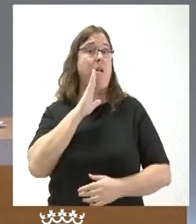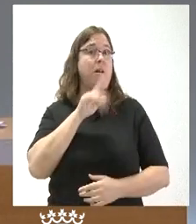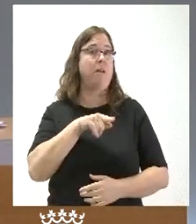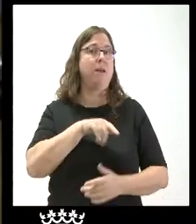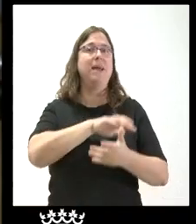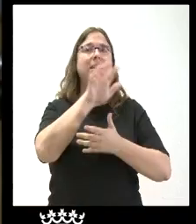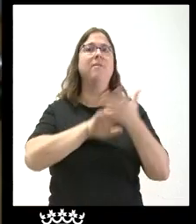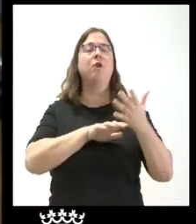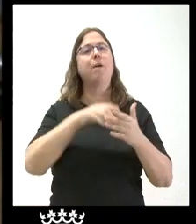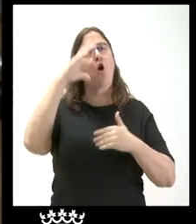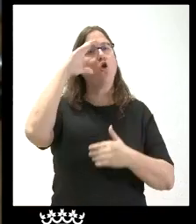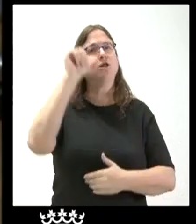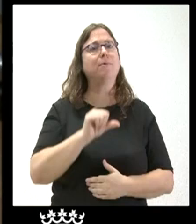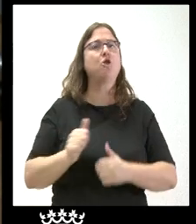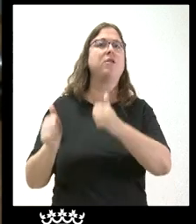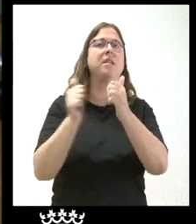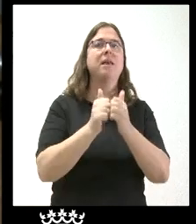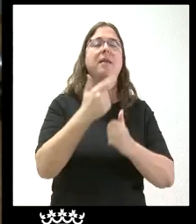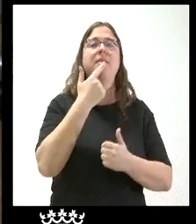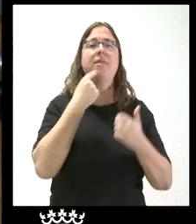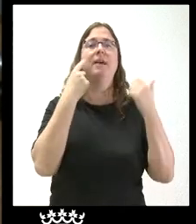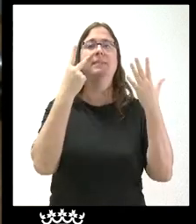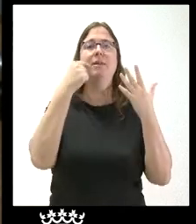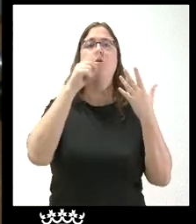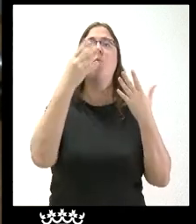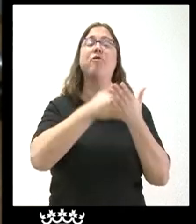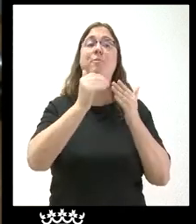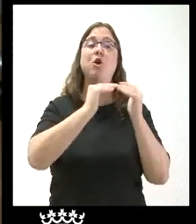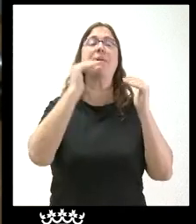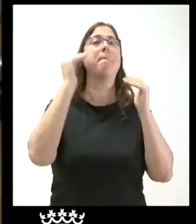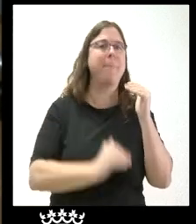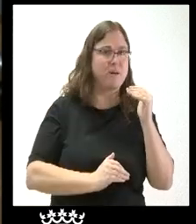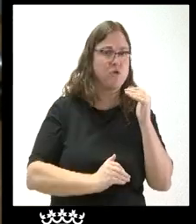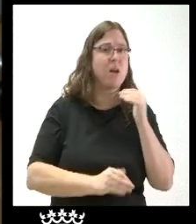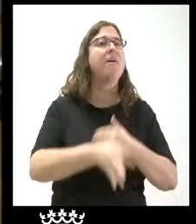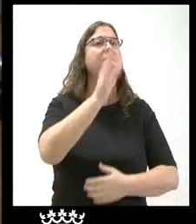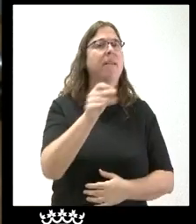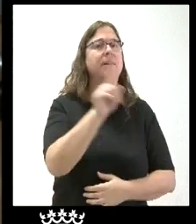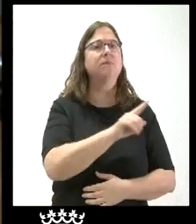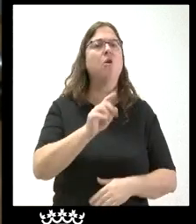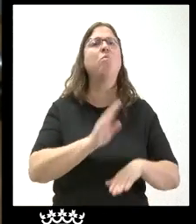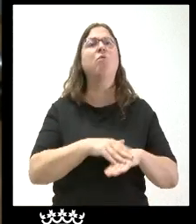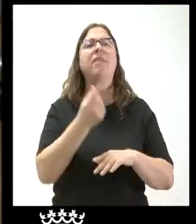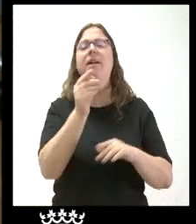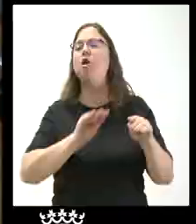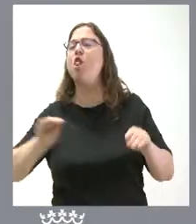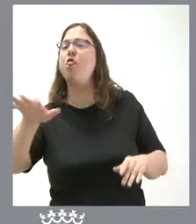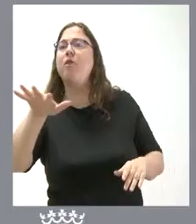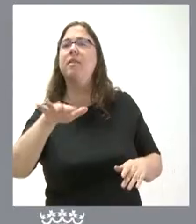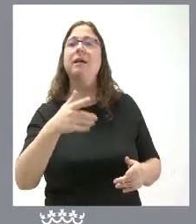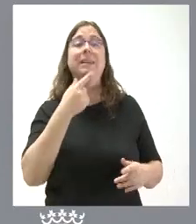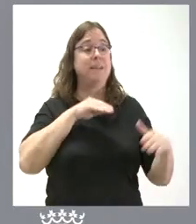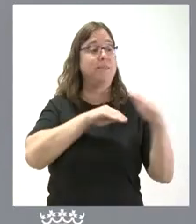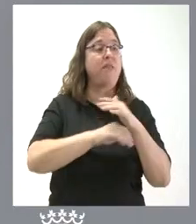informe de observatorio de dependencia habla de que se dejado de invertir 7,4 millones no sé si ese dato es cierto y si es así a que se ha destinado ese dinero que no se ha